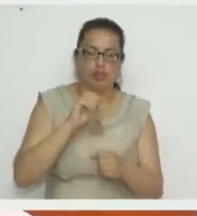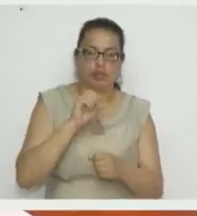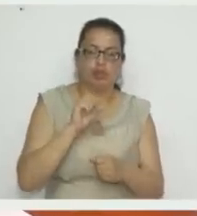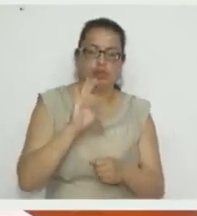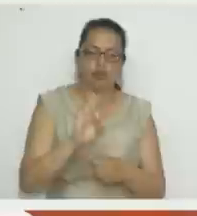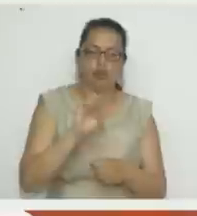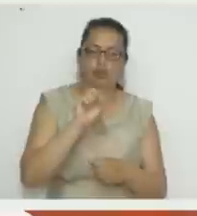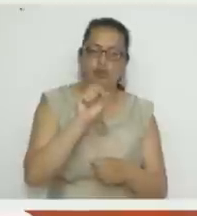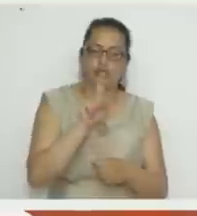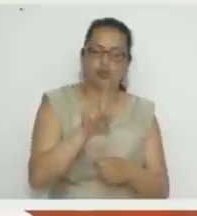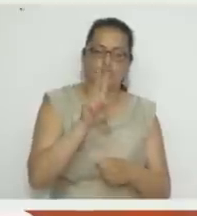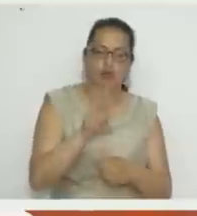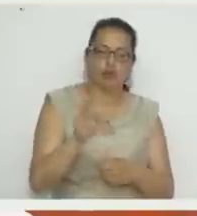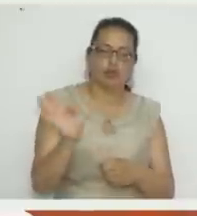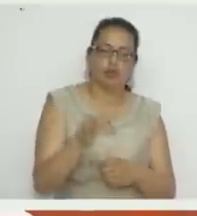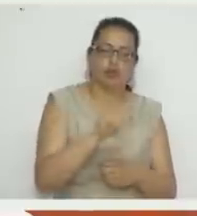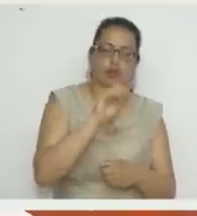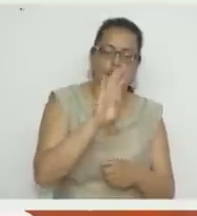-8038.